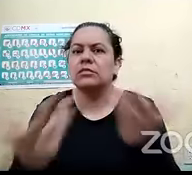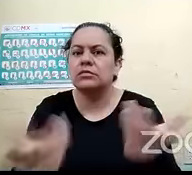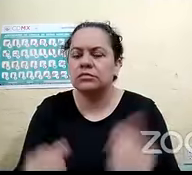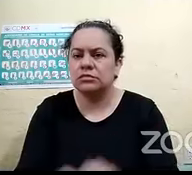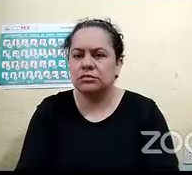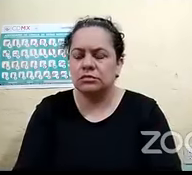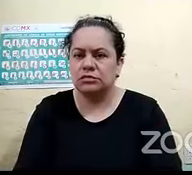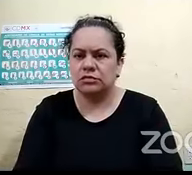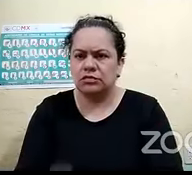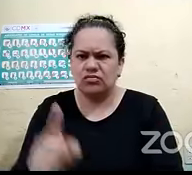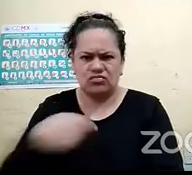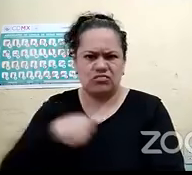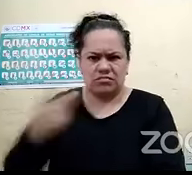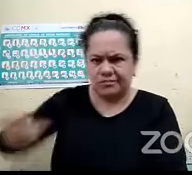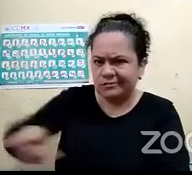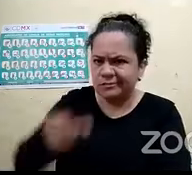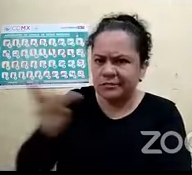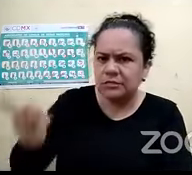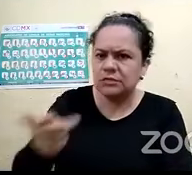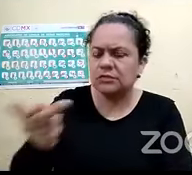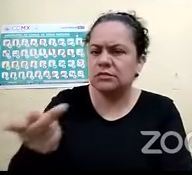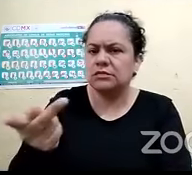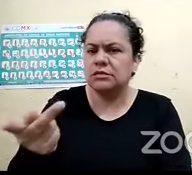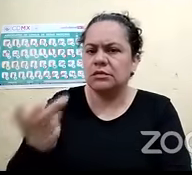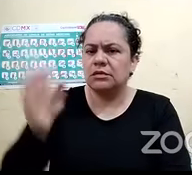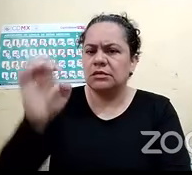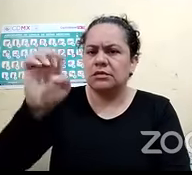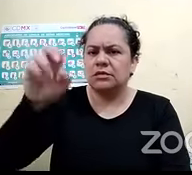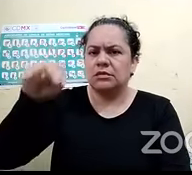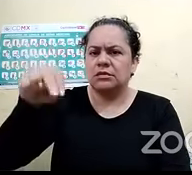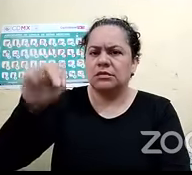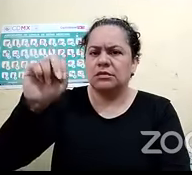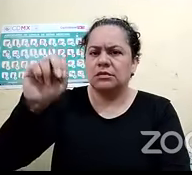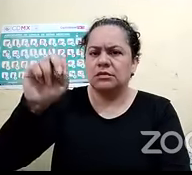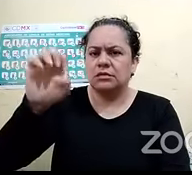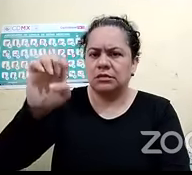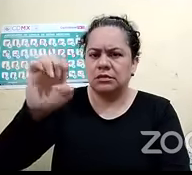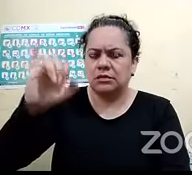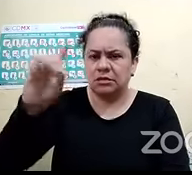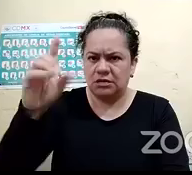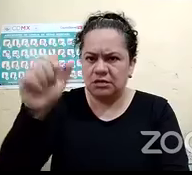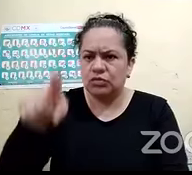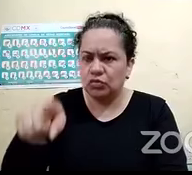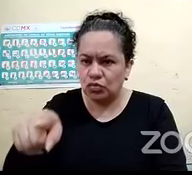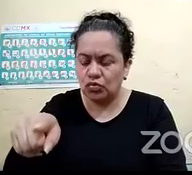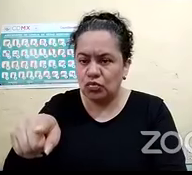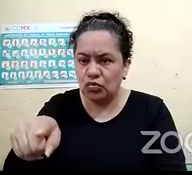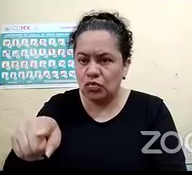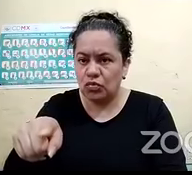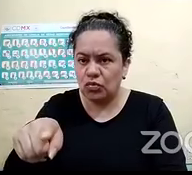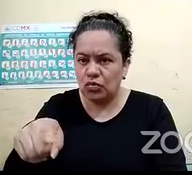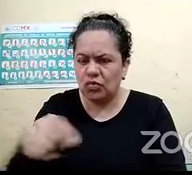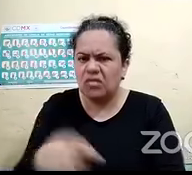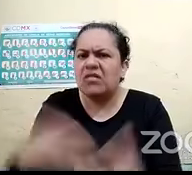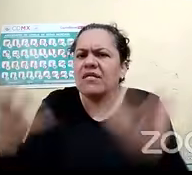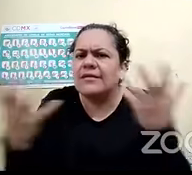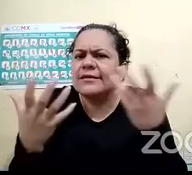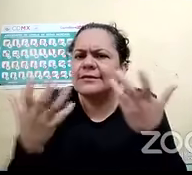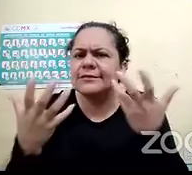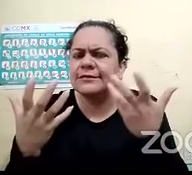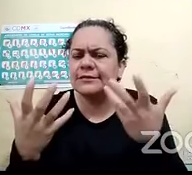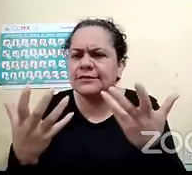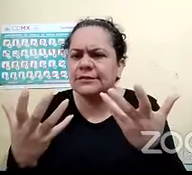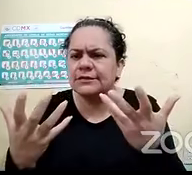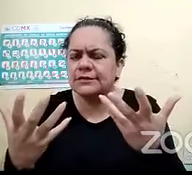preguntarles, Eneida, ¿alguna vez has recibido capacitación sobre qué hacer en una situación de emergencia?